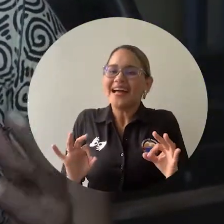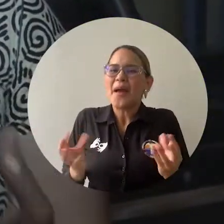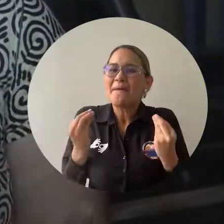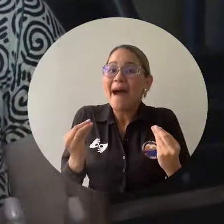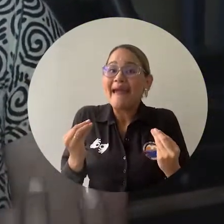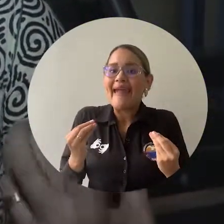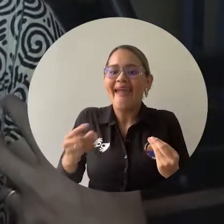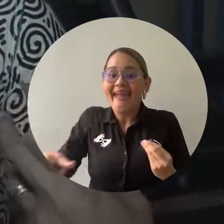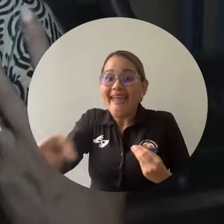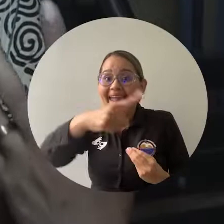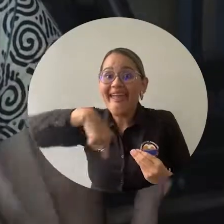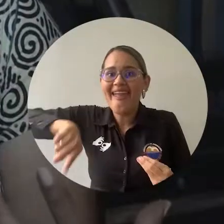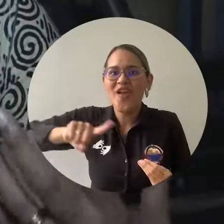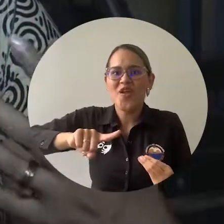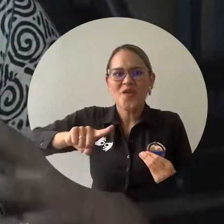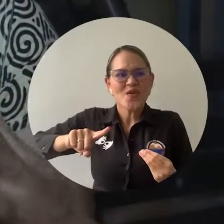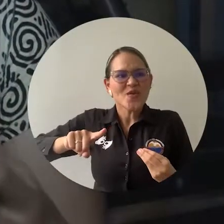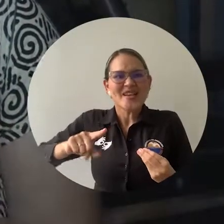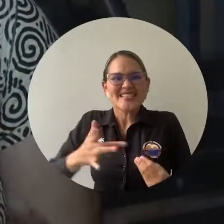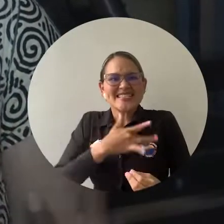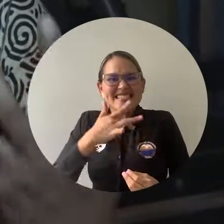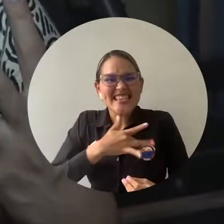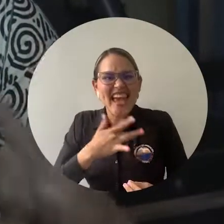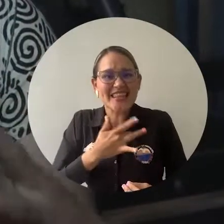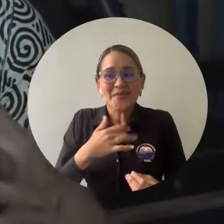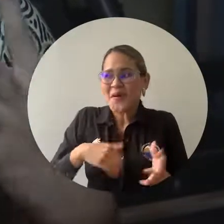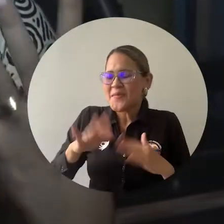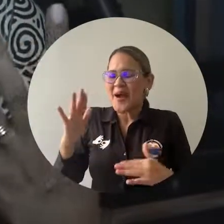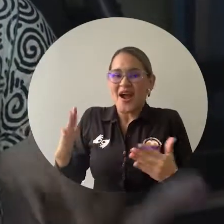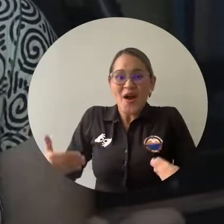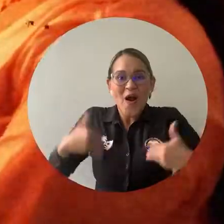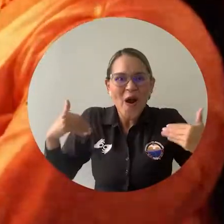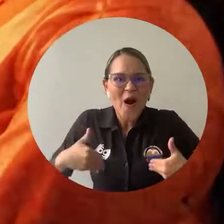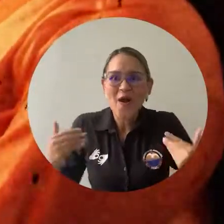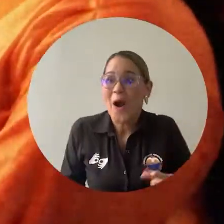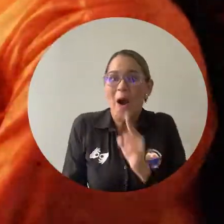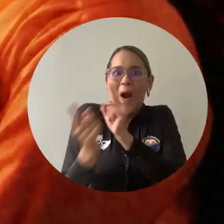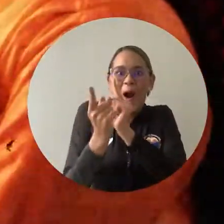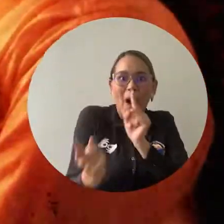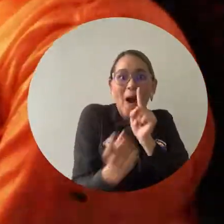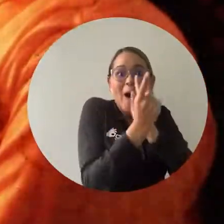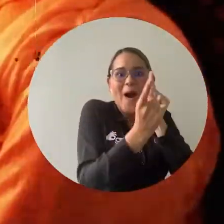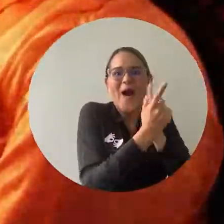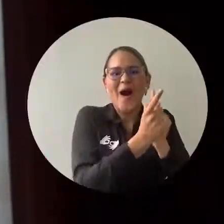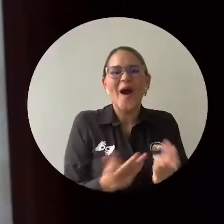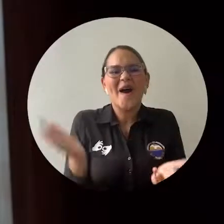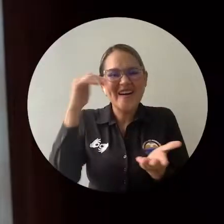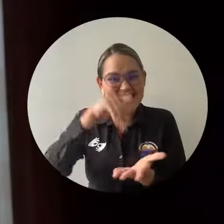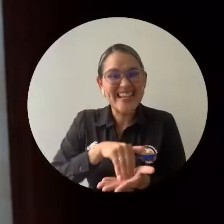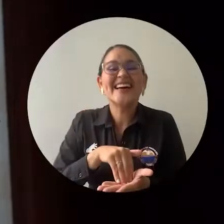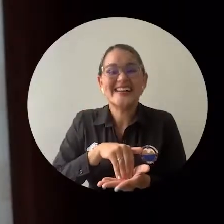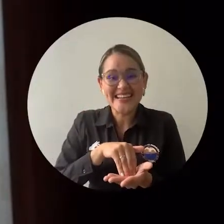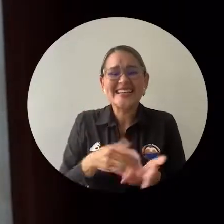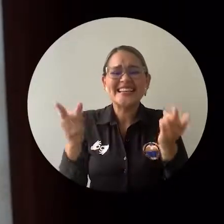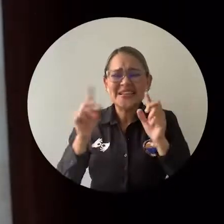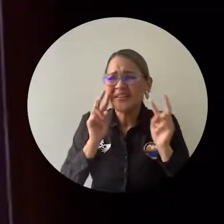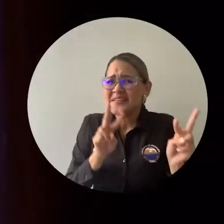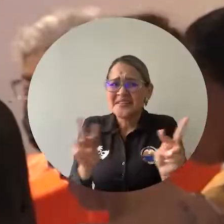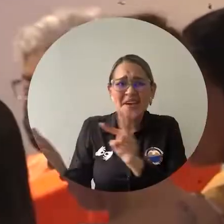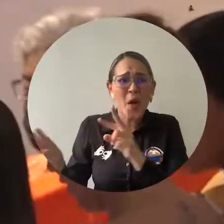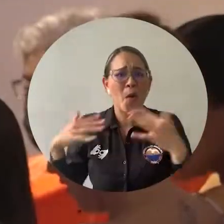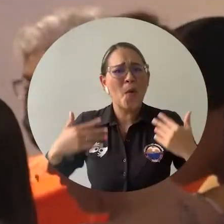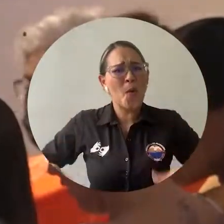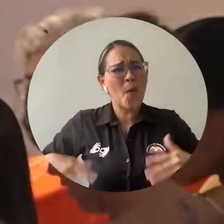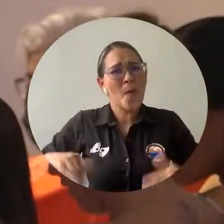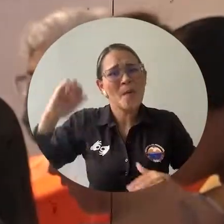condensar esa sensación que teníamos todos de felicidad por el reencuentro. Reconocemos la creatividad, la alegría de